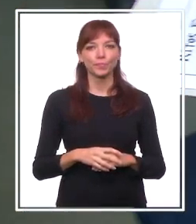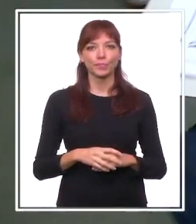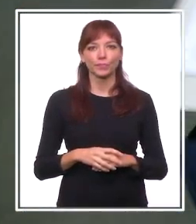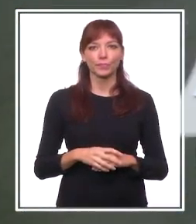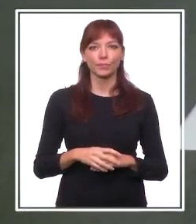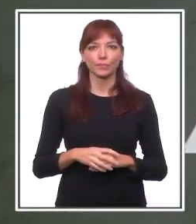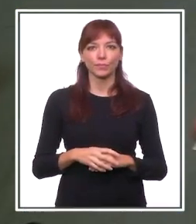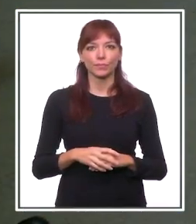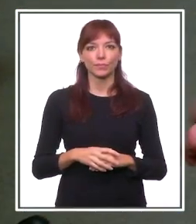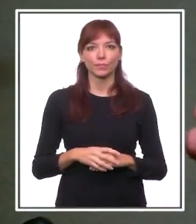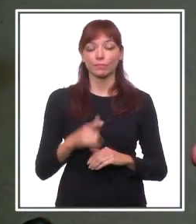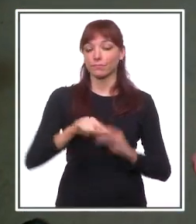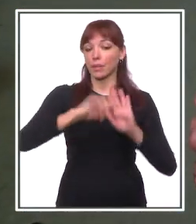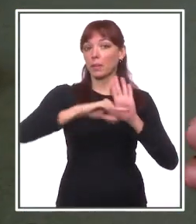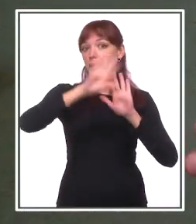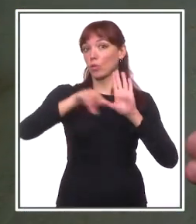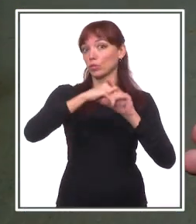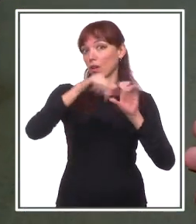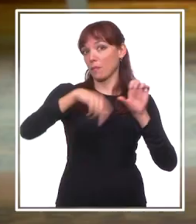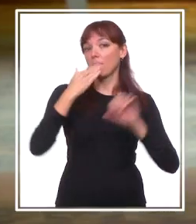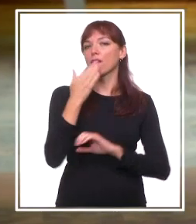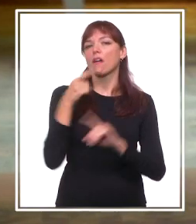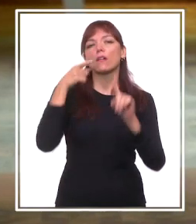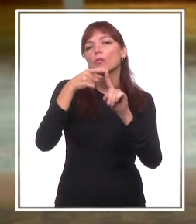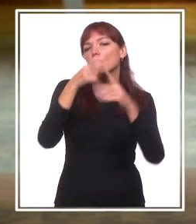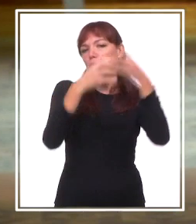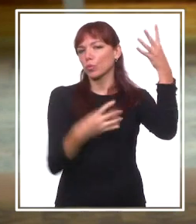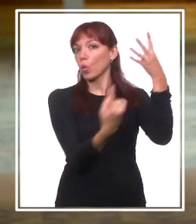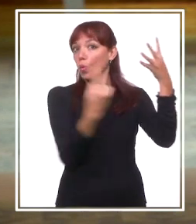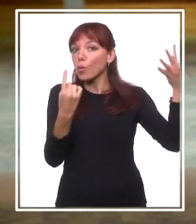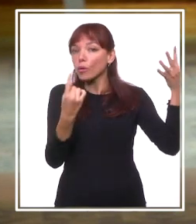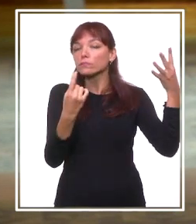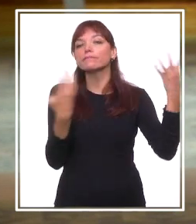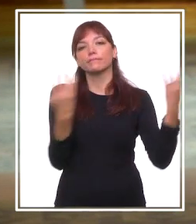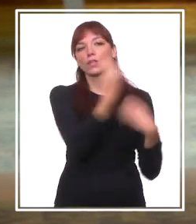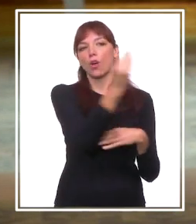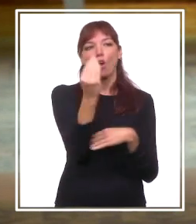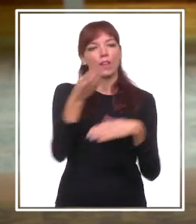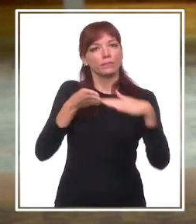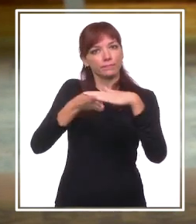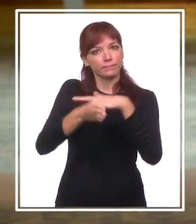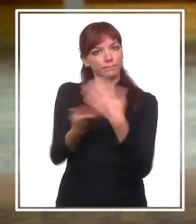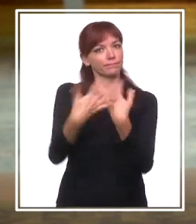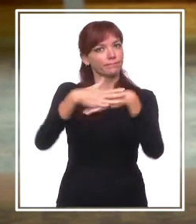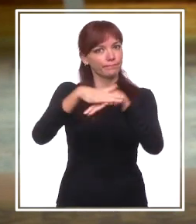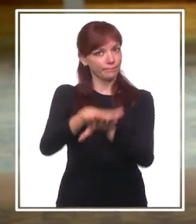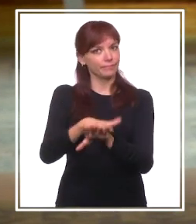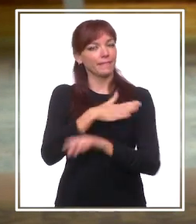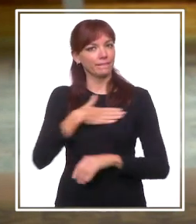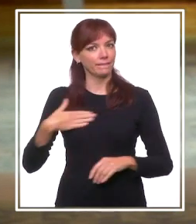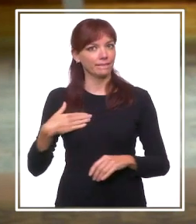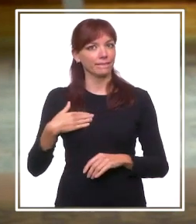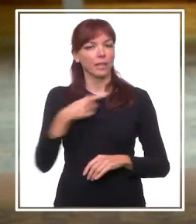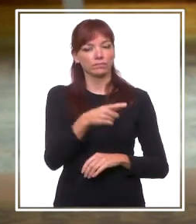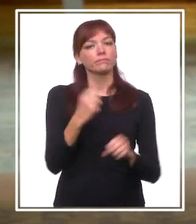Una de las metas de Plena Inclusión Mérida es la inserción de los chavales y en lo que más interesados estamos es que puedan encontrar un